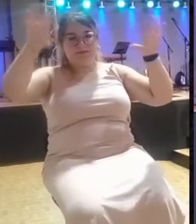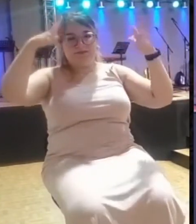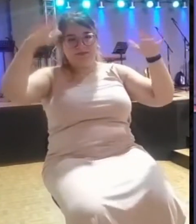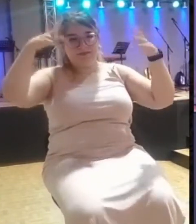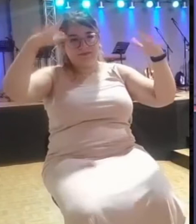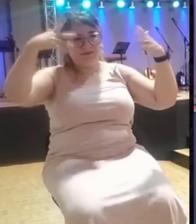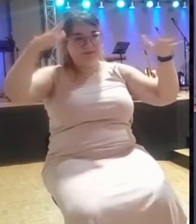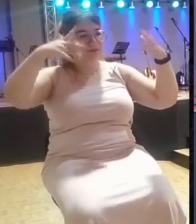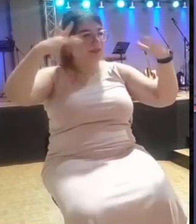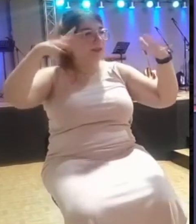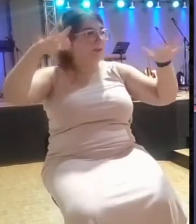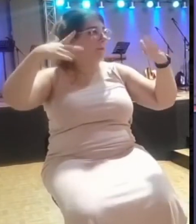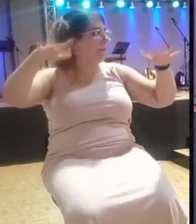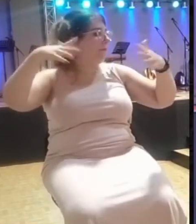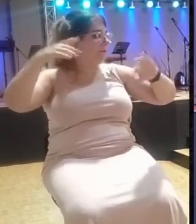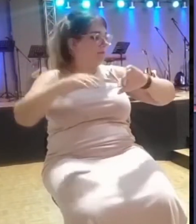Pero espérate,